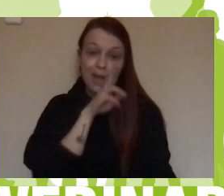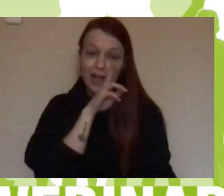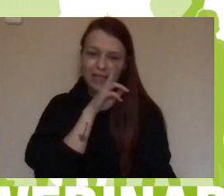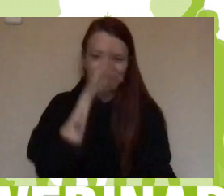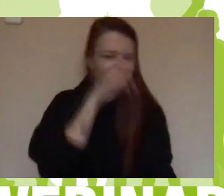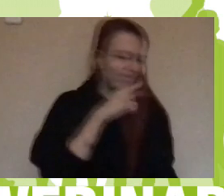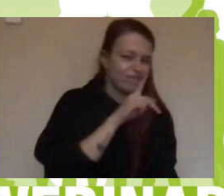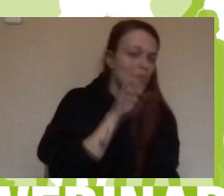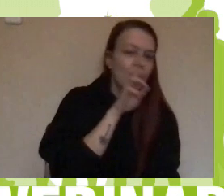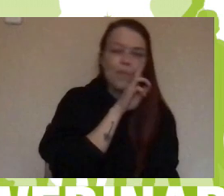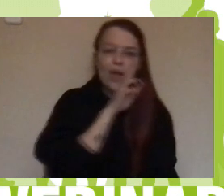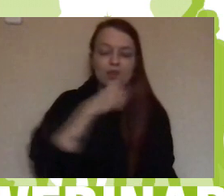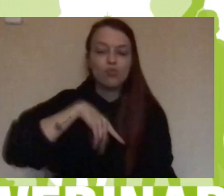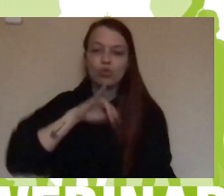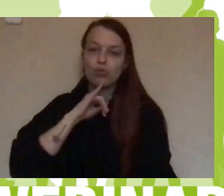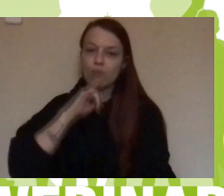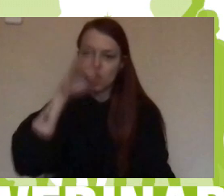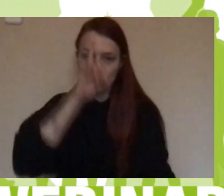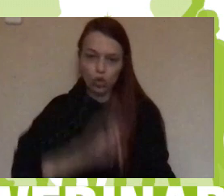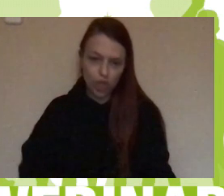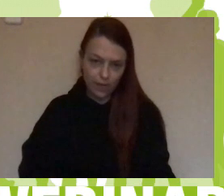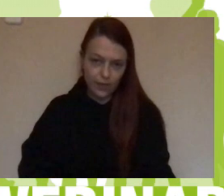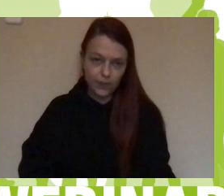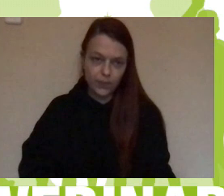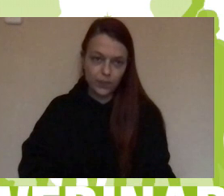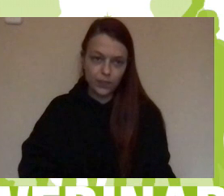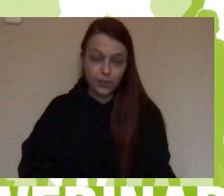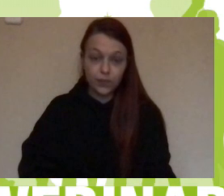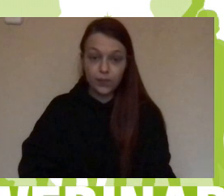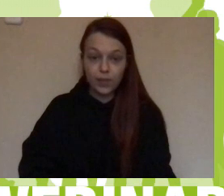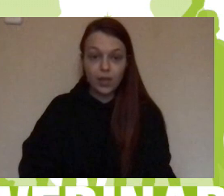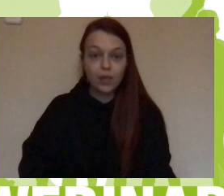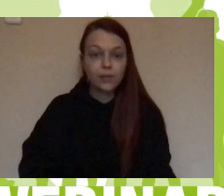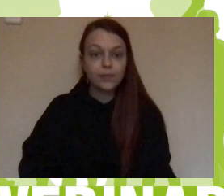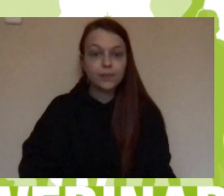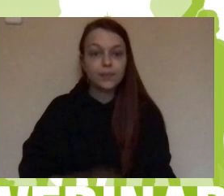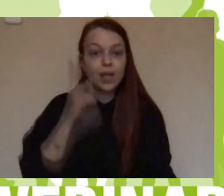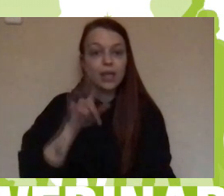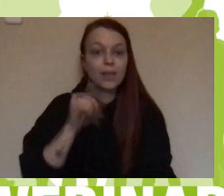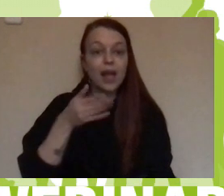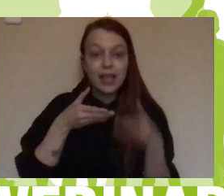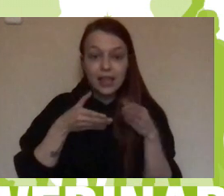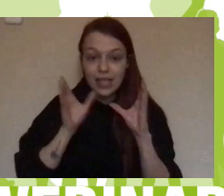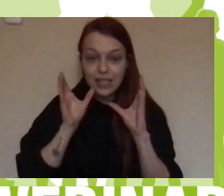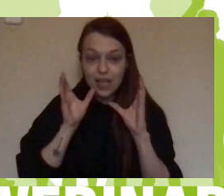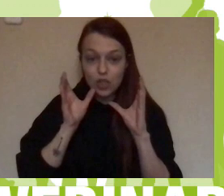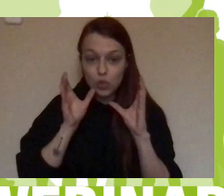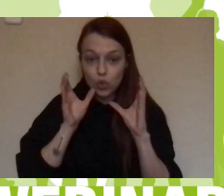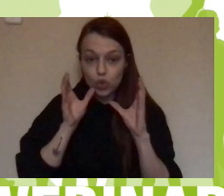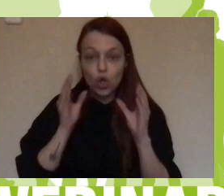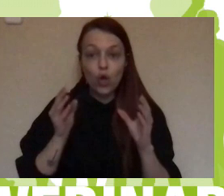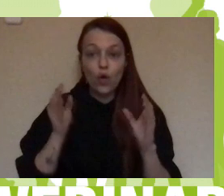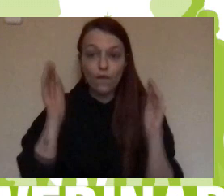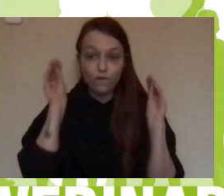padres, no conocen nuestro idioma. Eso funciona. Luego también tenemos desayunos formativos. Todo esto lo hacemos